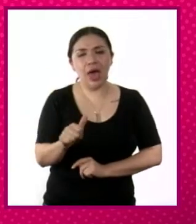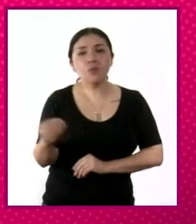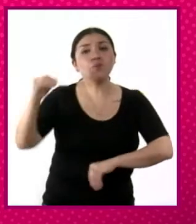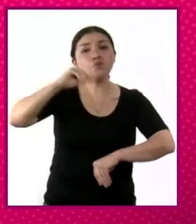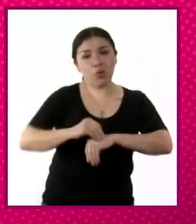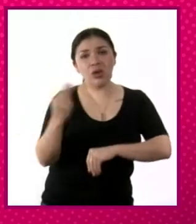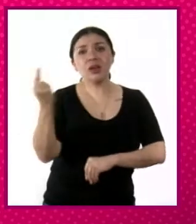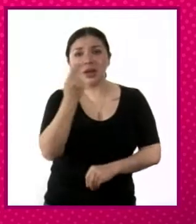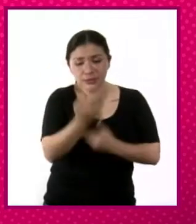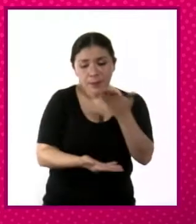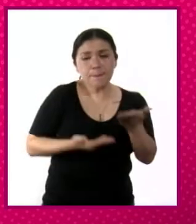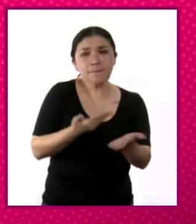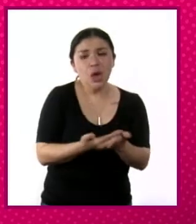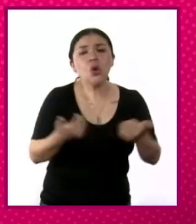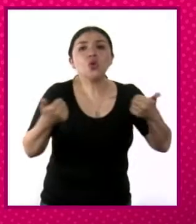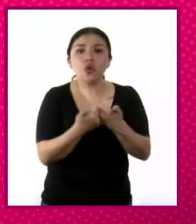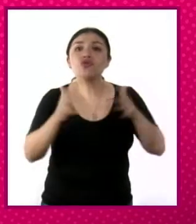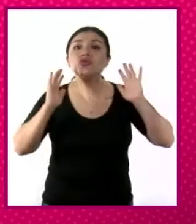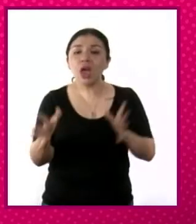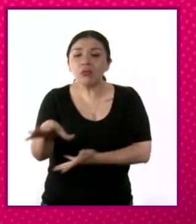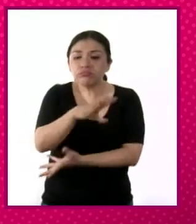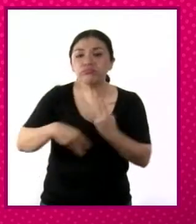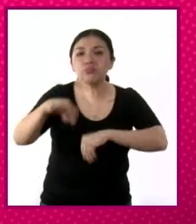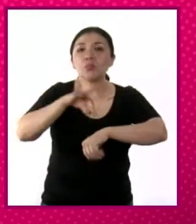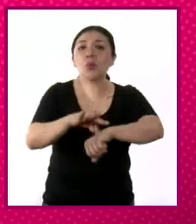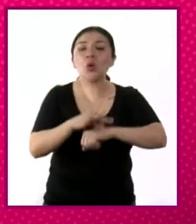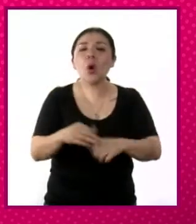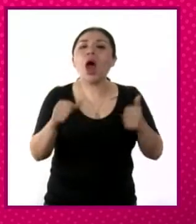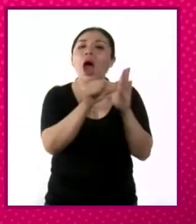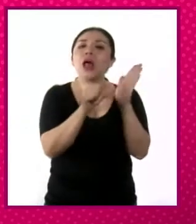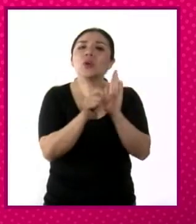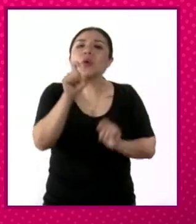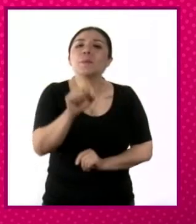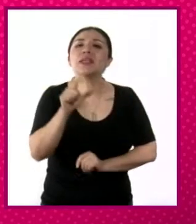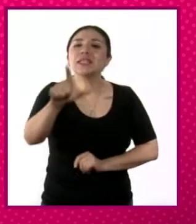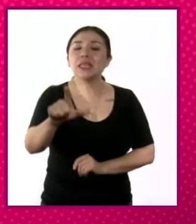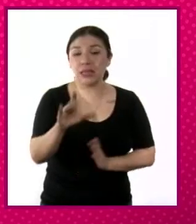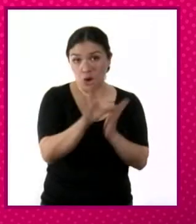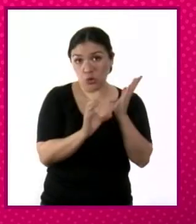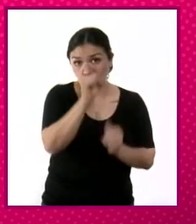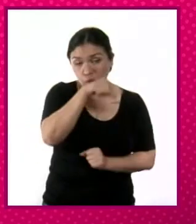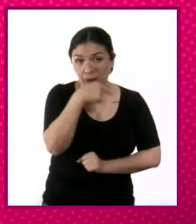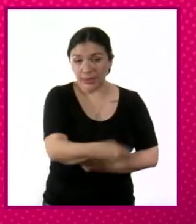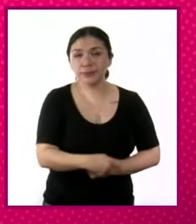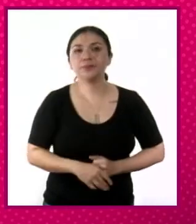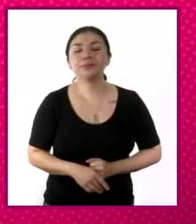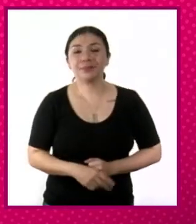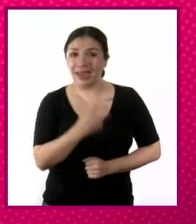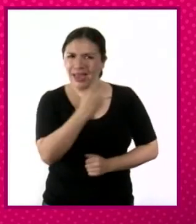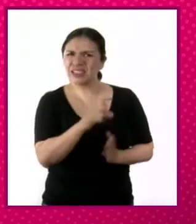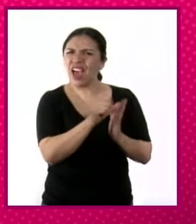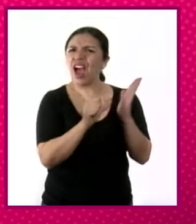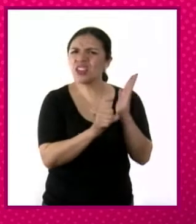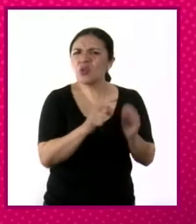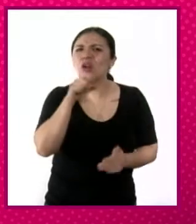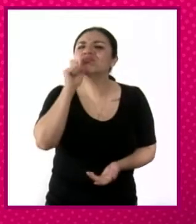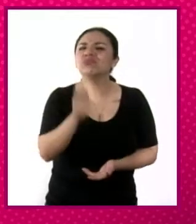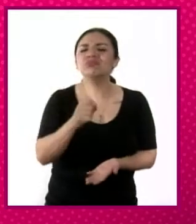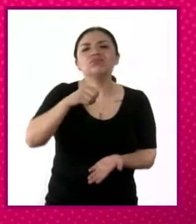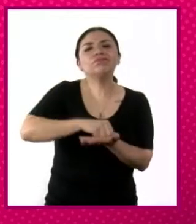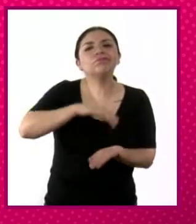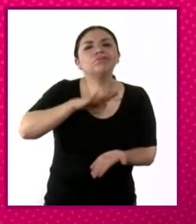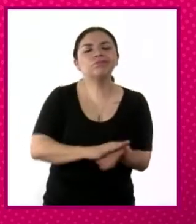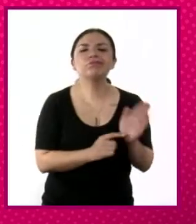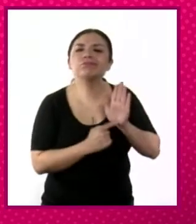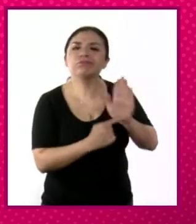demandas y se materializan en el artículo 27 constitucional. Que finalmente este artículo lo que hace es establecer,